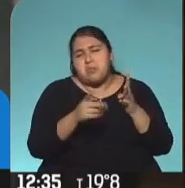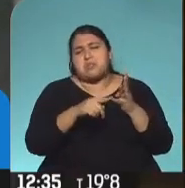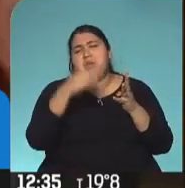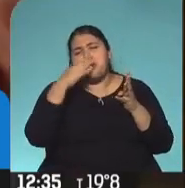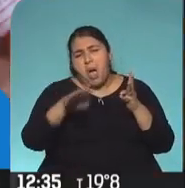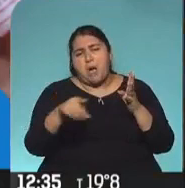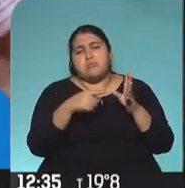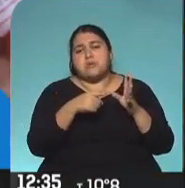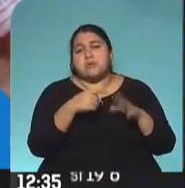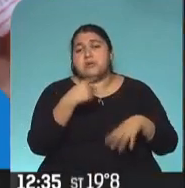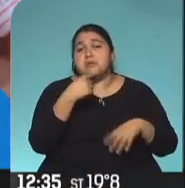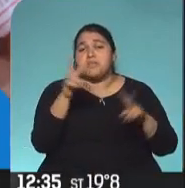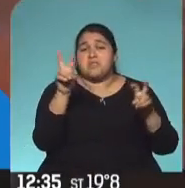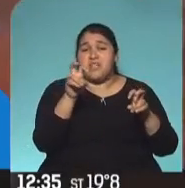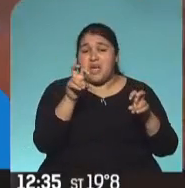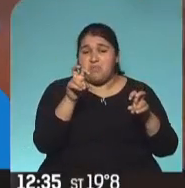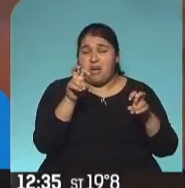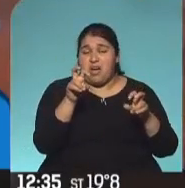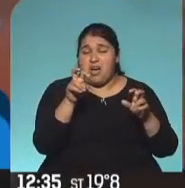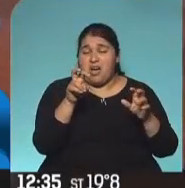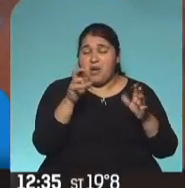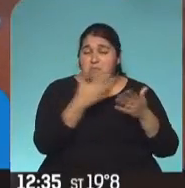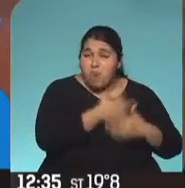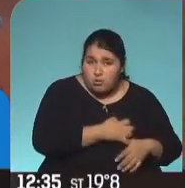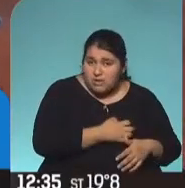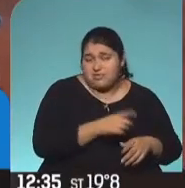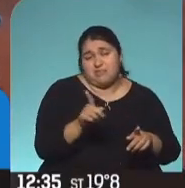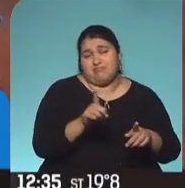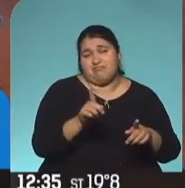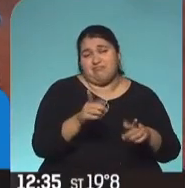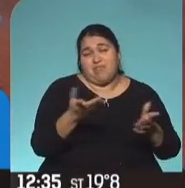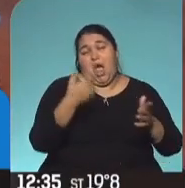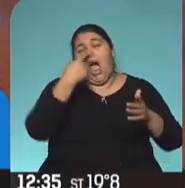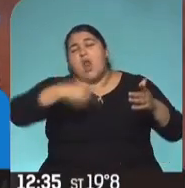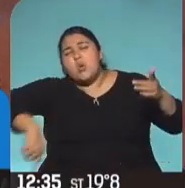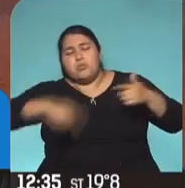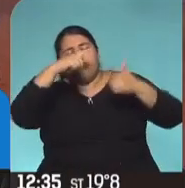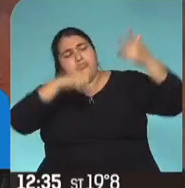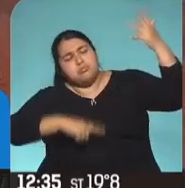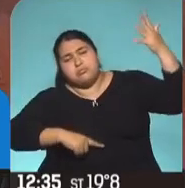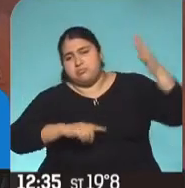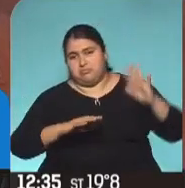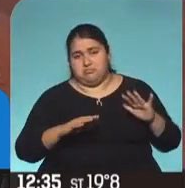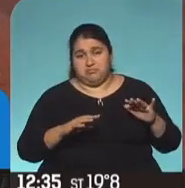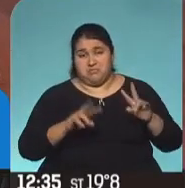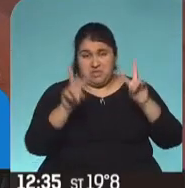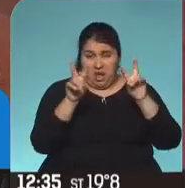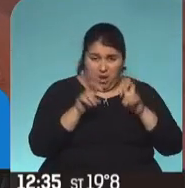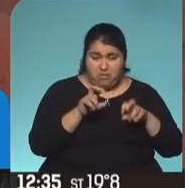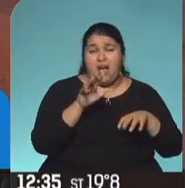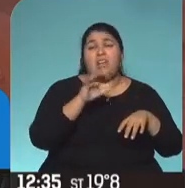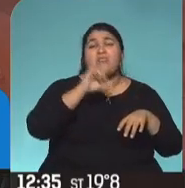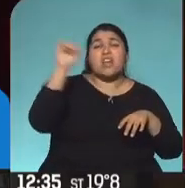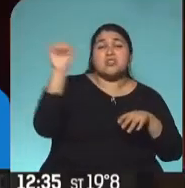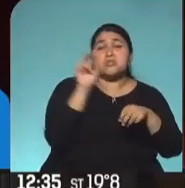el servicio de casa. pobreza. La pobreza aparece en décimo lugar, con intereses de entre el 10, 11, 12%. Entonces, ¿inflación e inseguridad